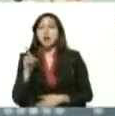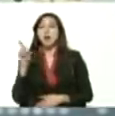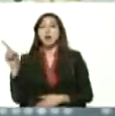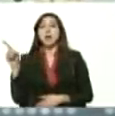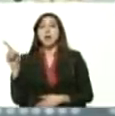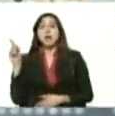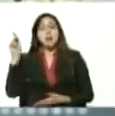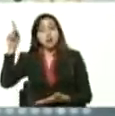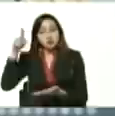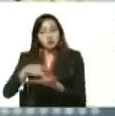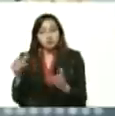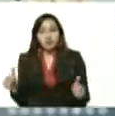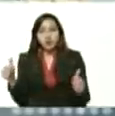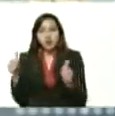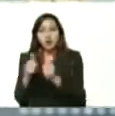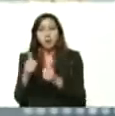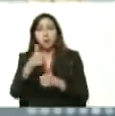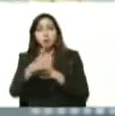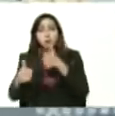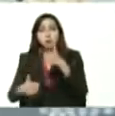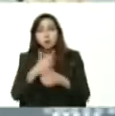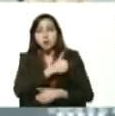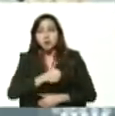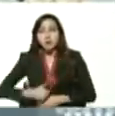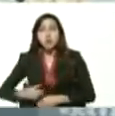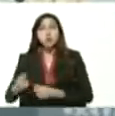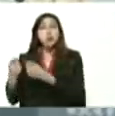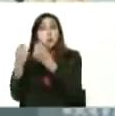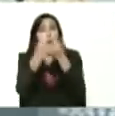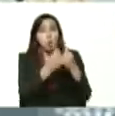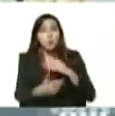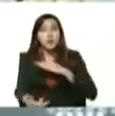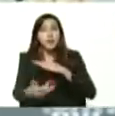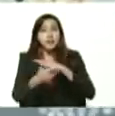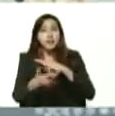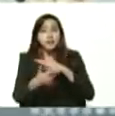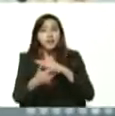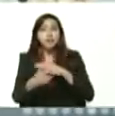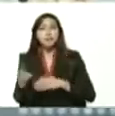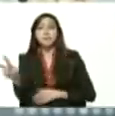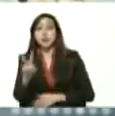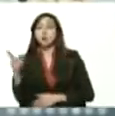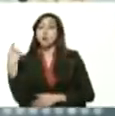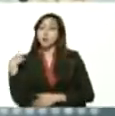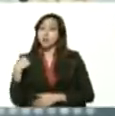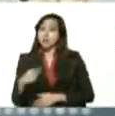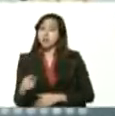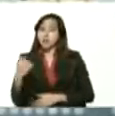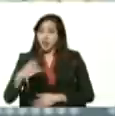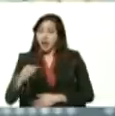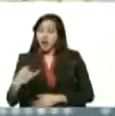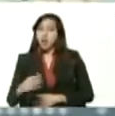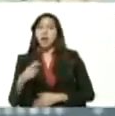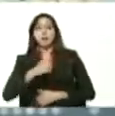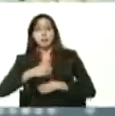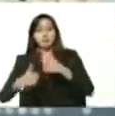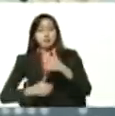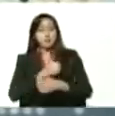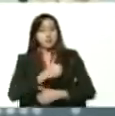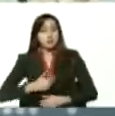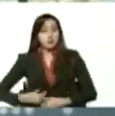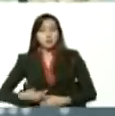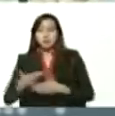acompañado del viceministro de Economía Digital. Venezuela tiene un viceministro de Economía Digital,